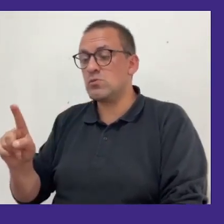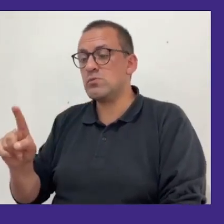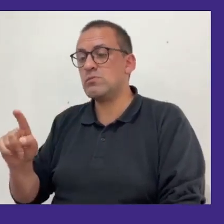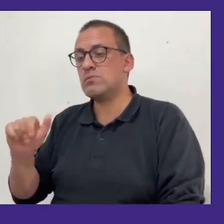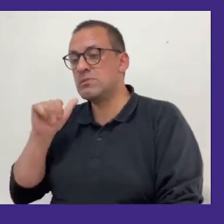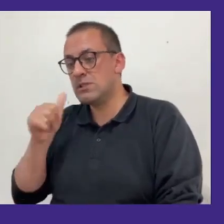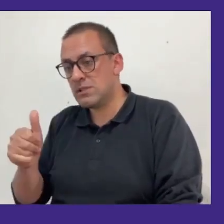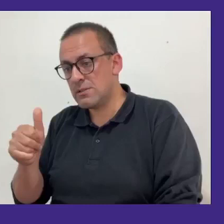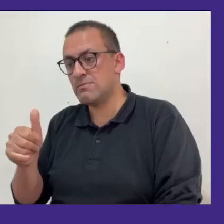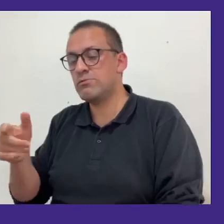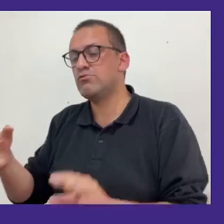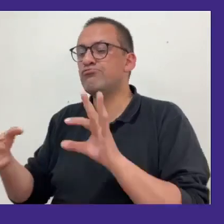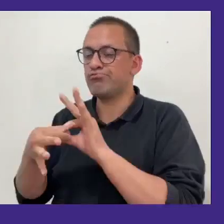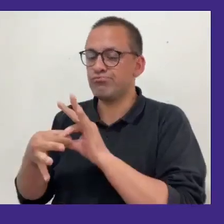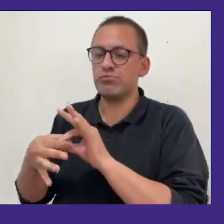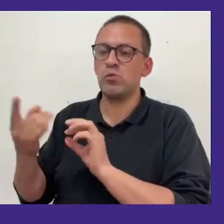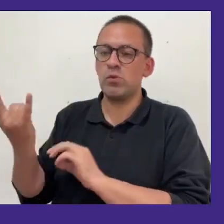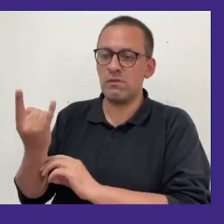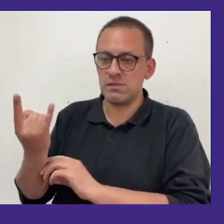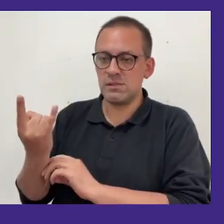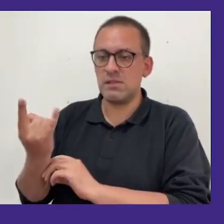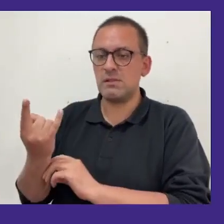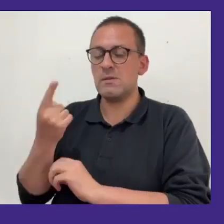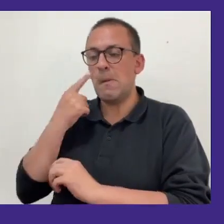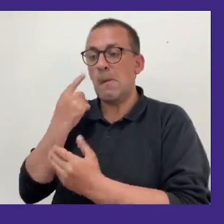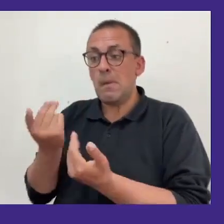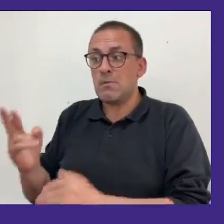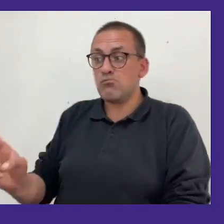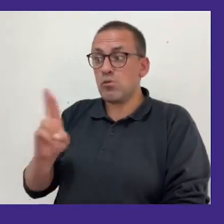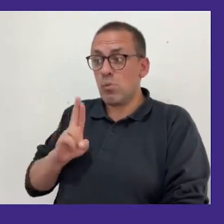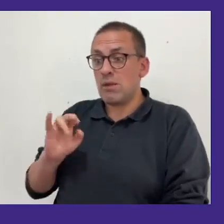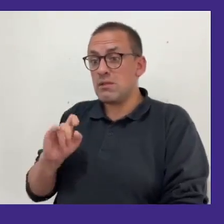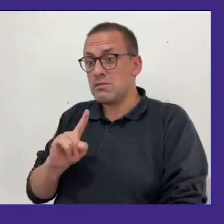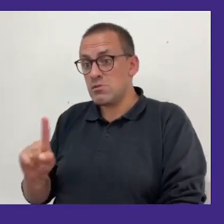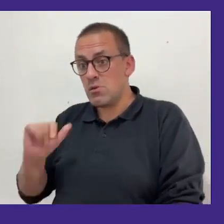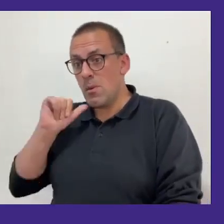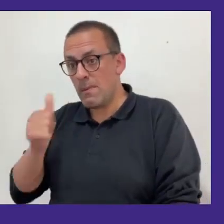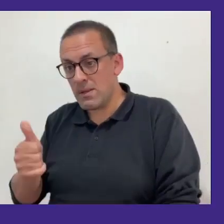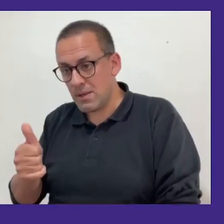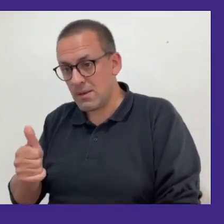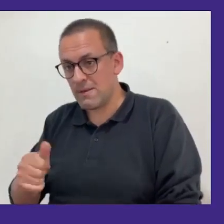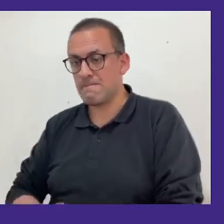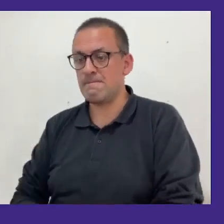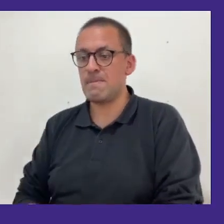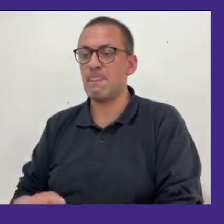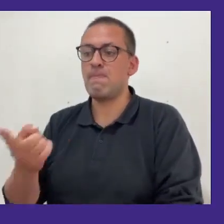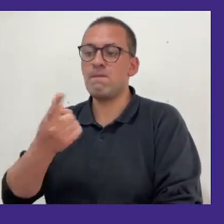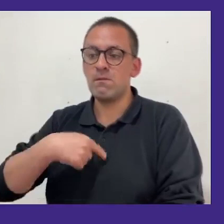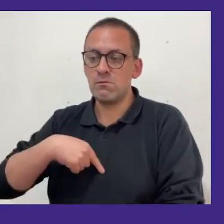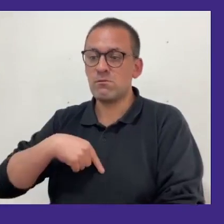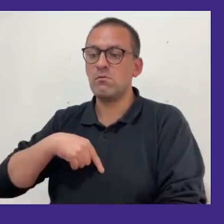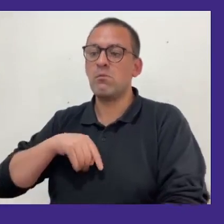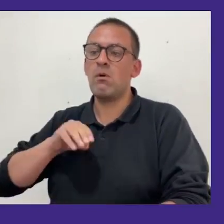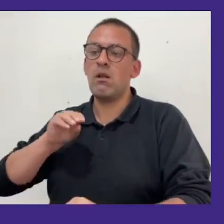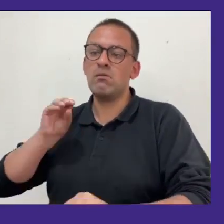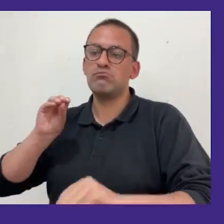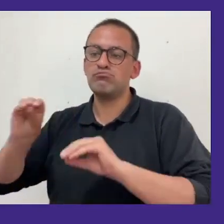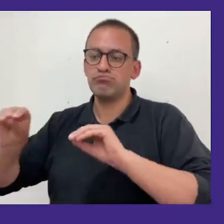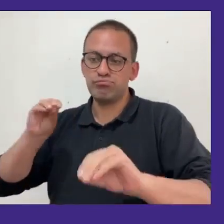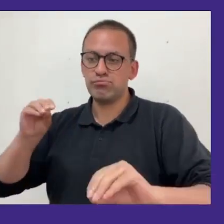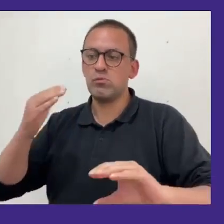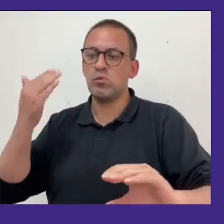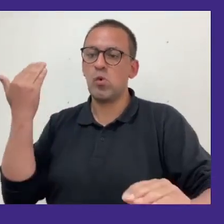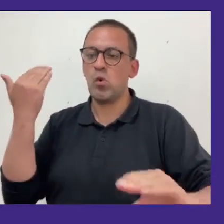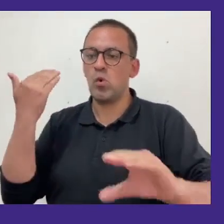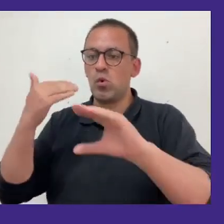social con su universidad también está a la espera así que nosotros vamos en un rato